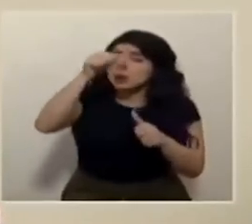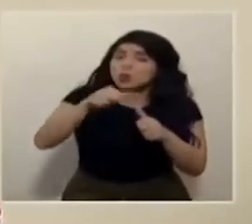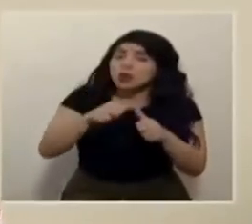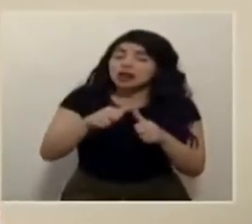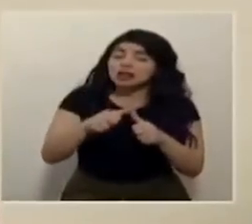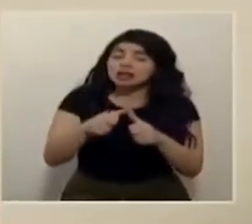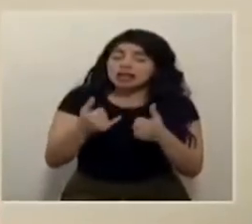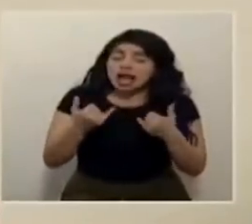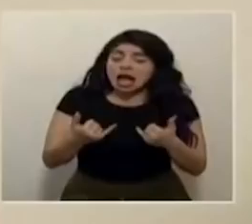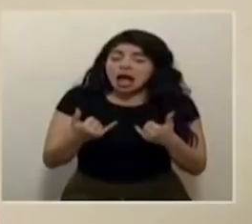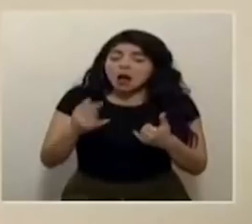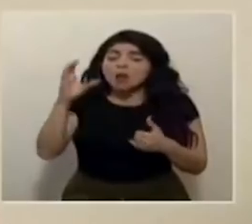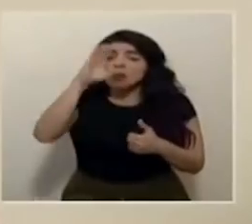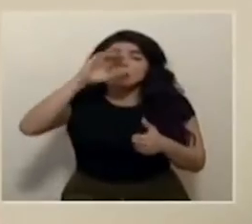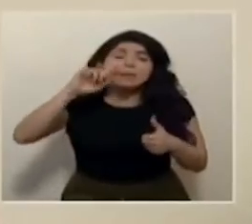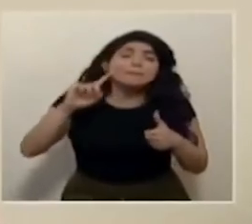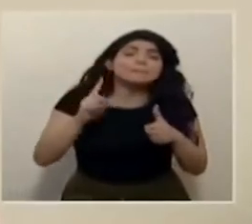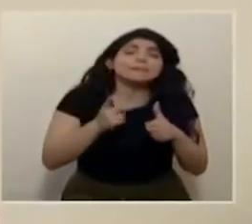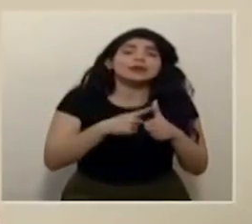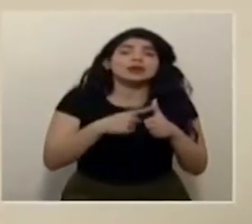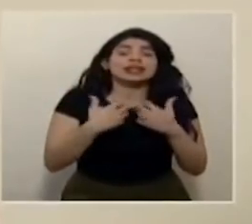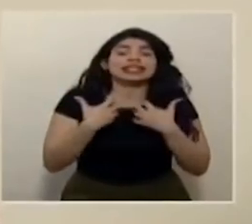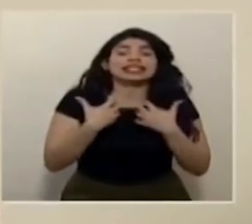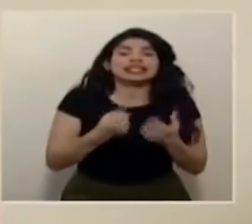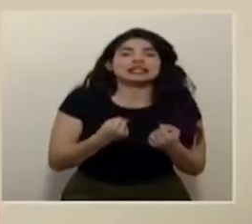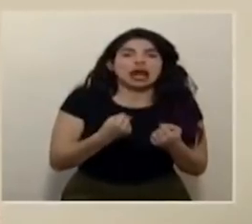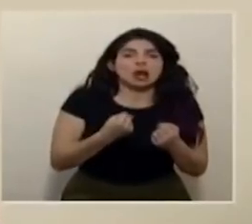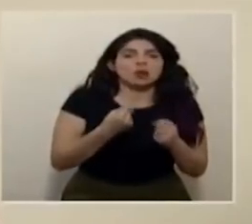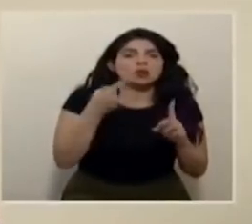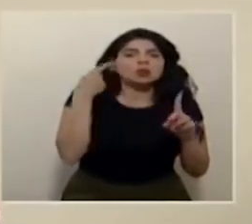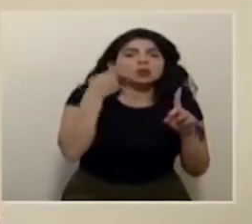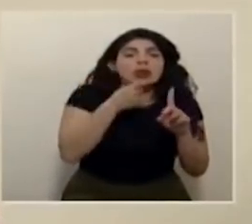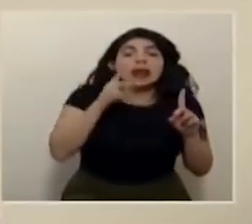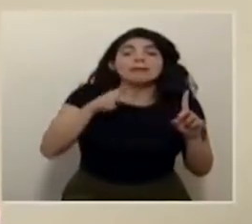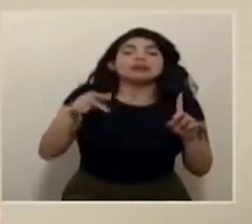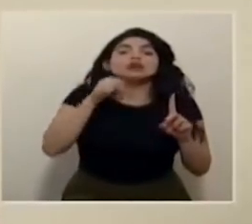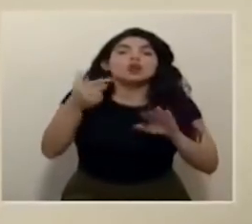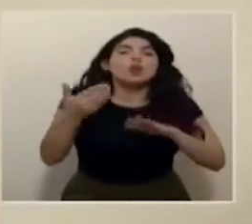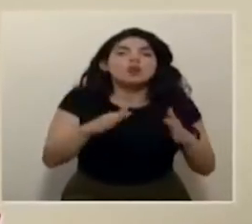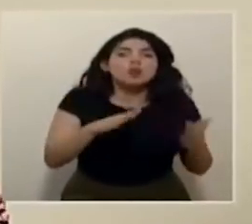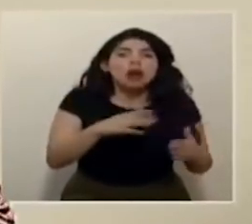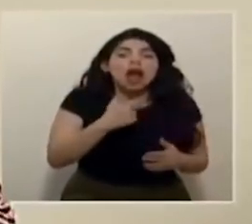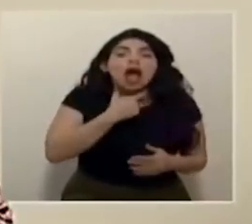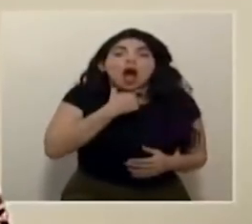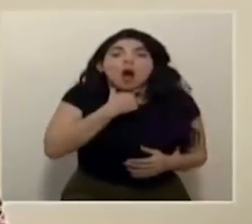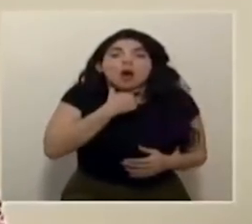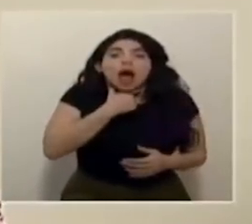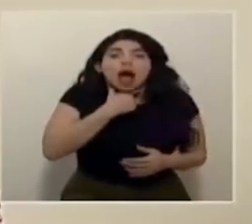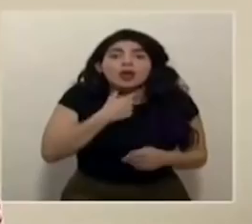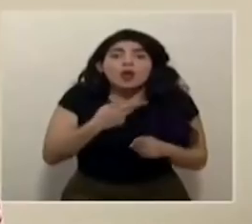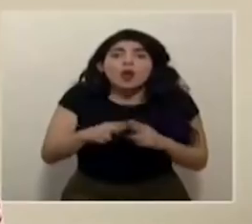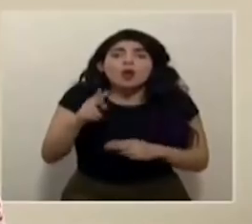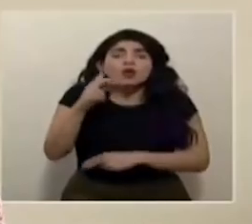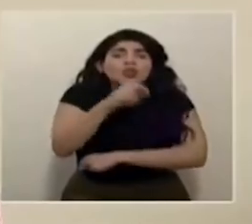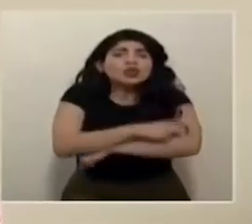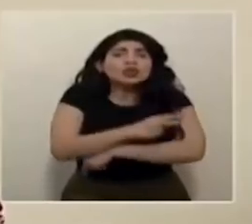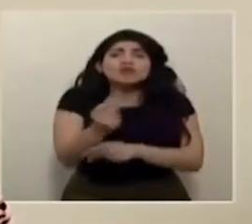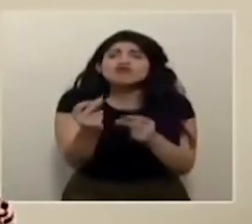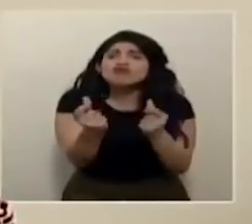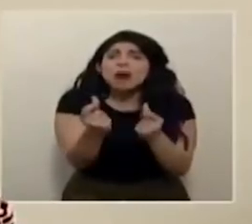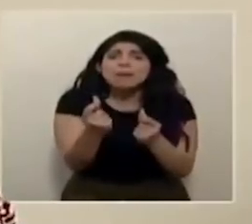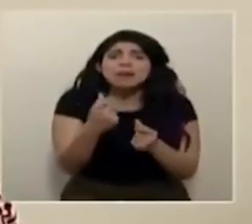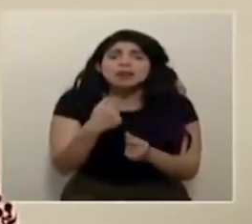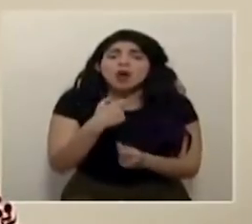estamos priorizando es la salud directa. Es que la gente no se muera ahogada en cuestión de poquitos días porque no